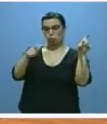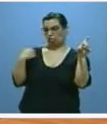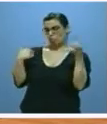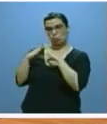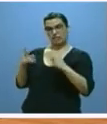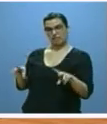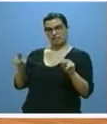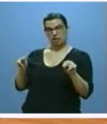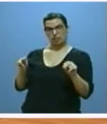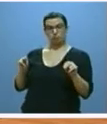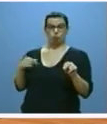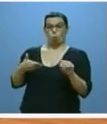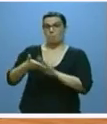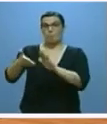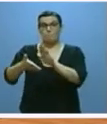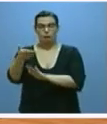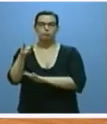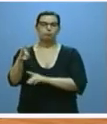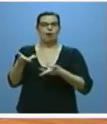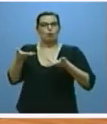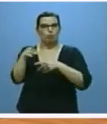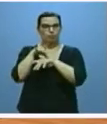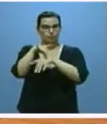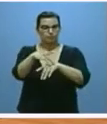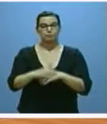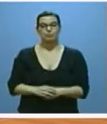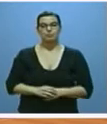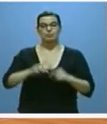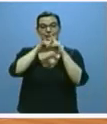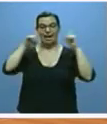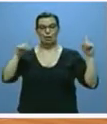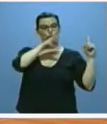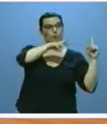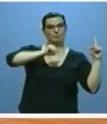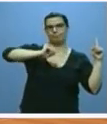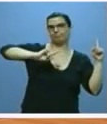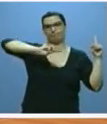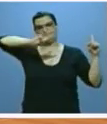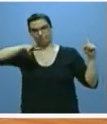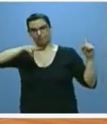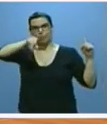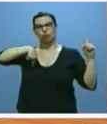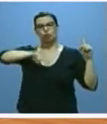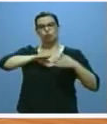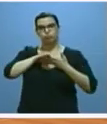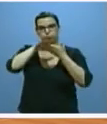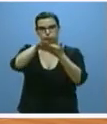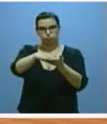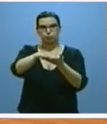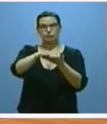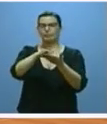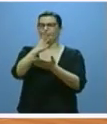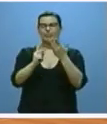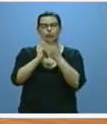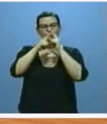los alumnos de los últimos cursos. Por último, en el segundo semestre de este año remitiremos a las Cortes el proyecto de ley de cooperativas